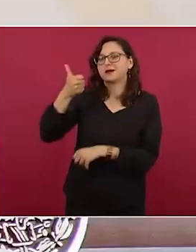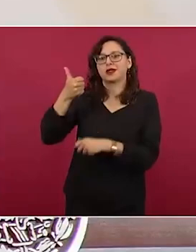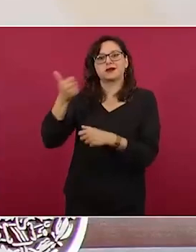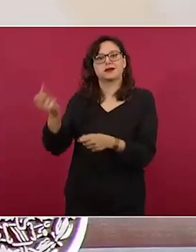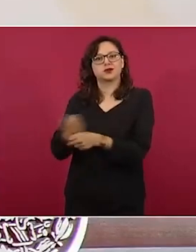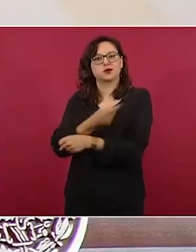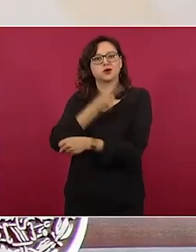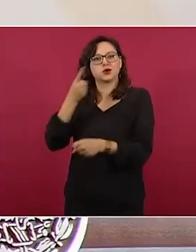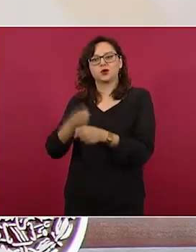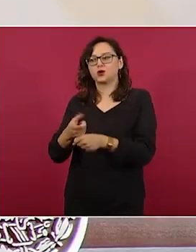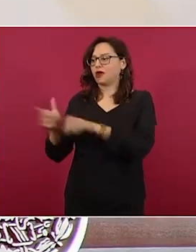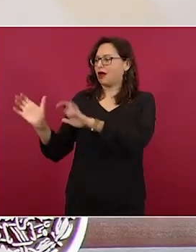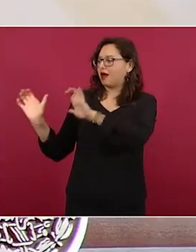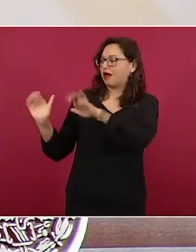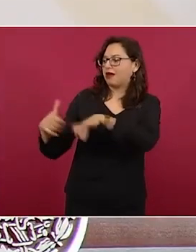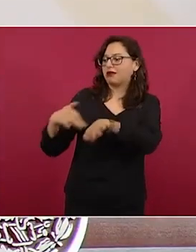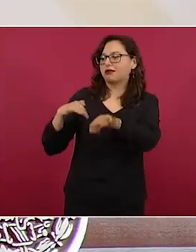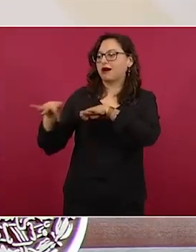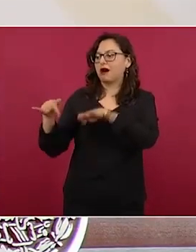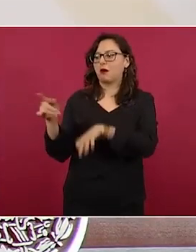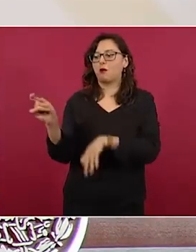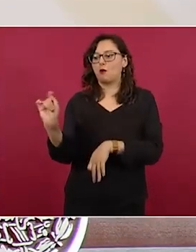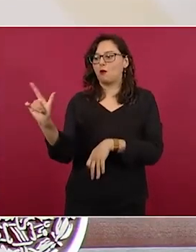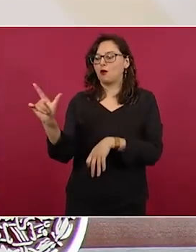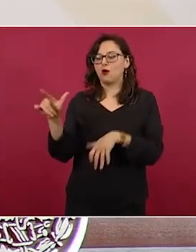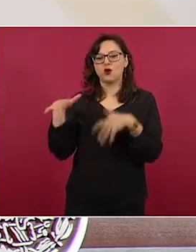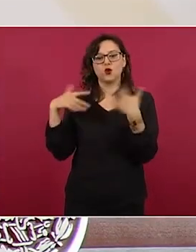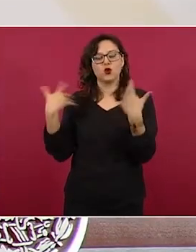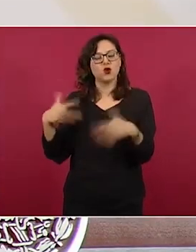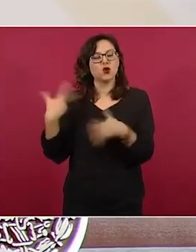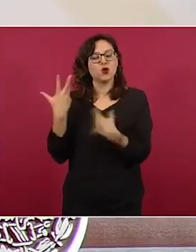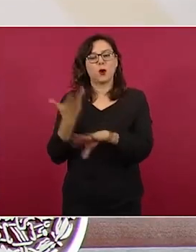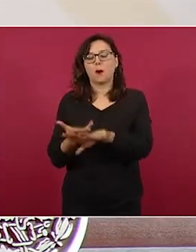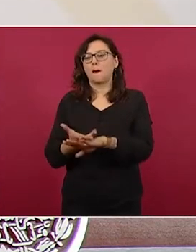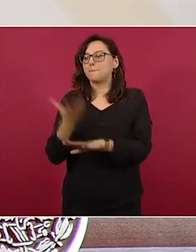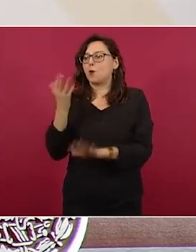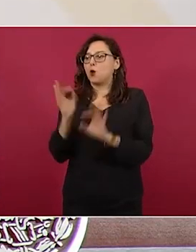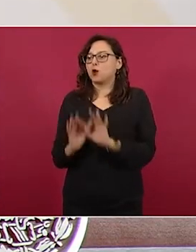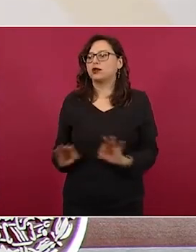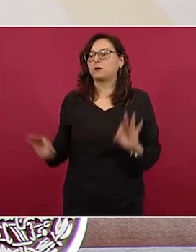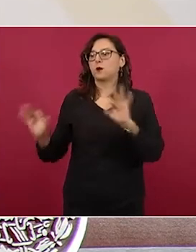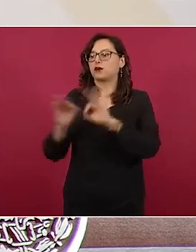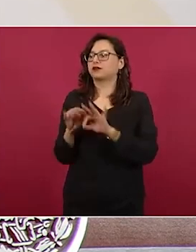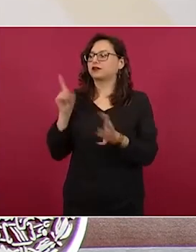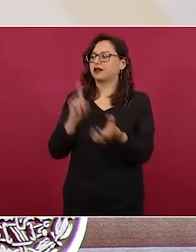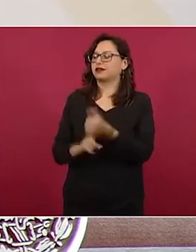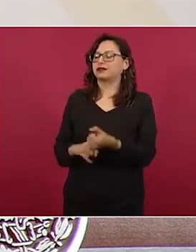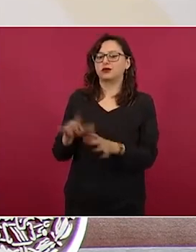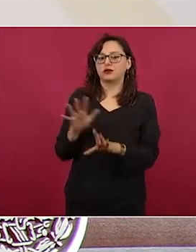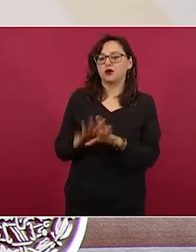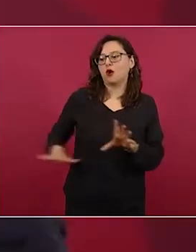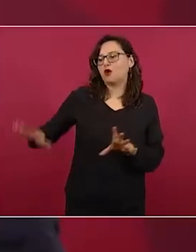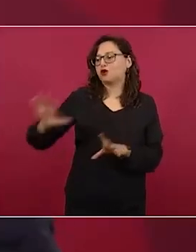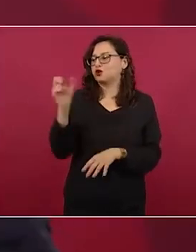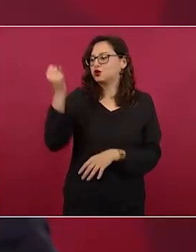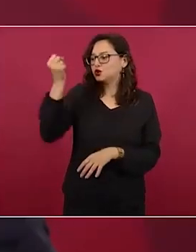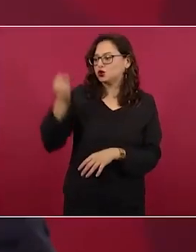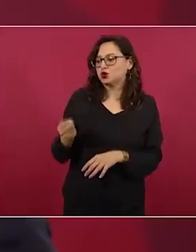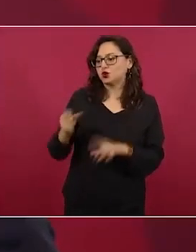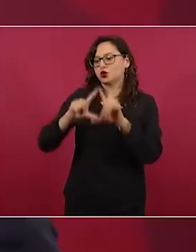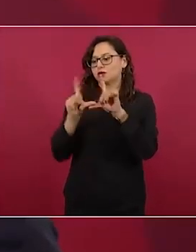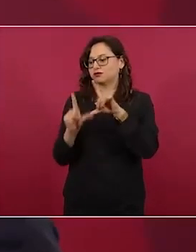profesionistas que están haciendo un trabajo de la mayor importancia en la zona del sureste y la